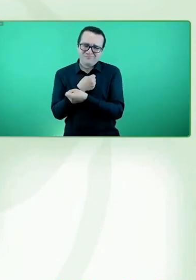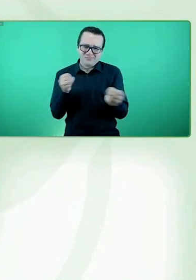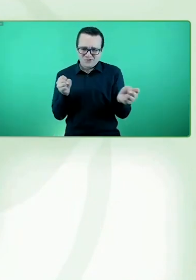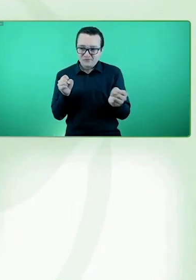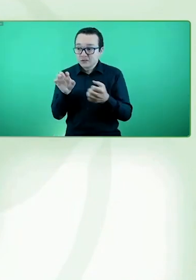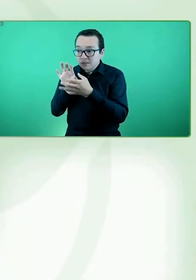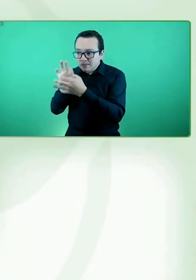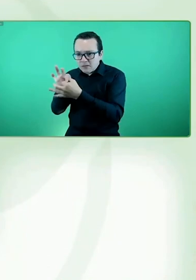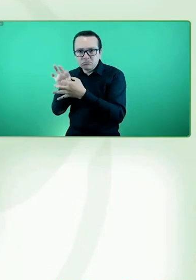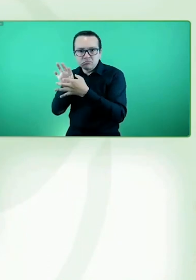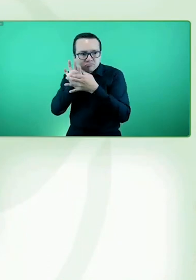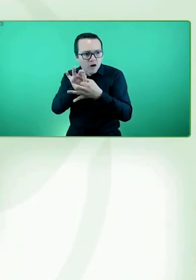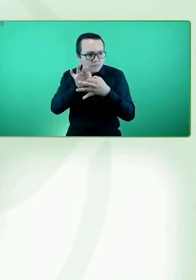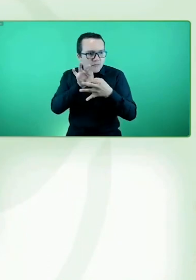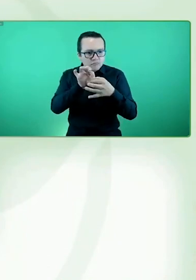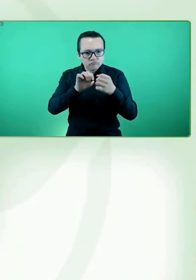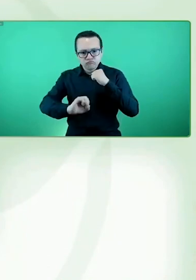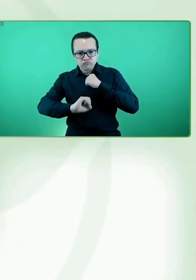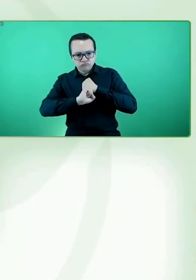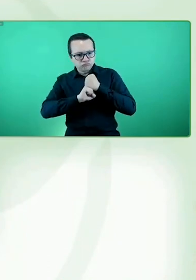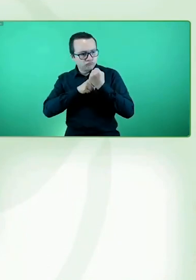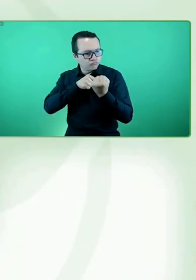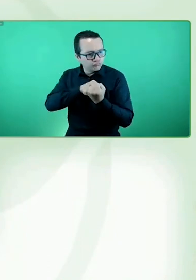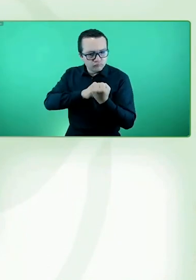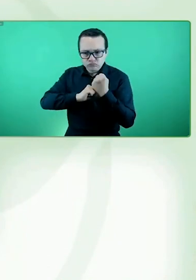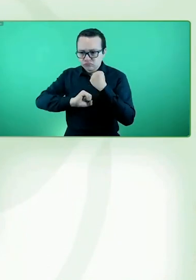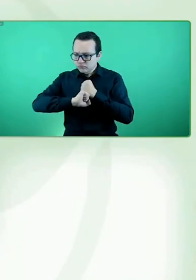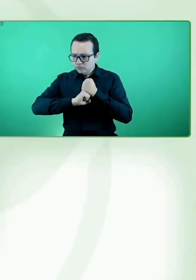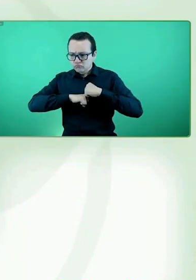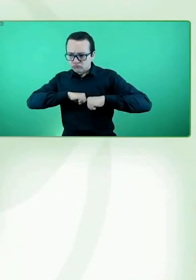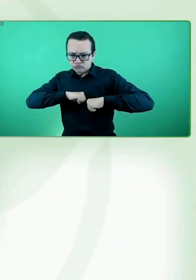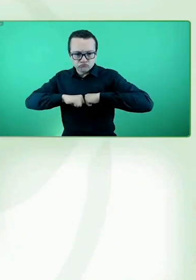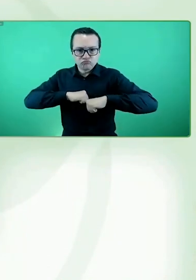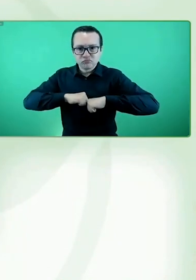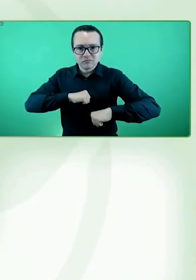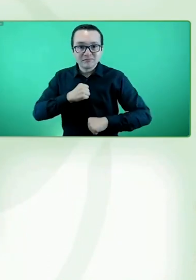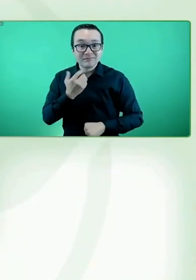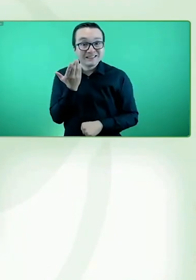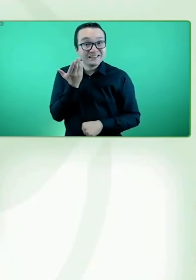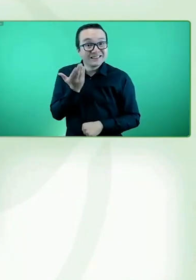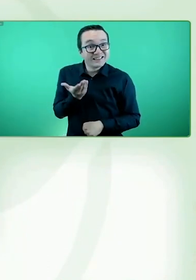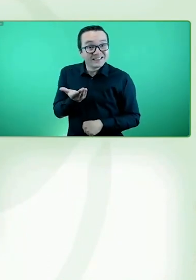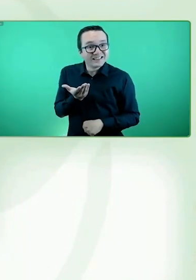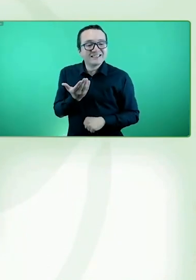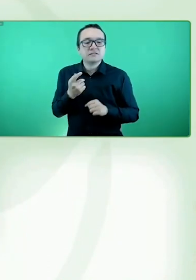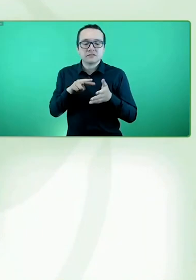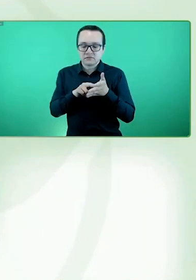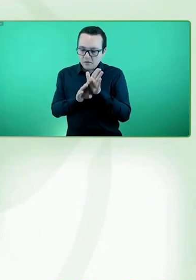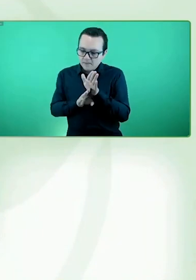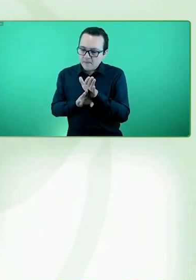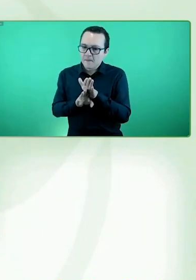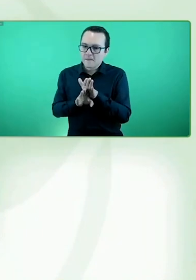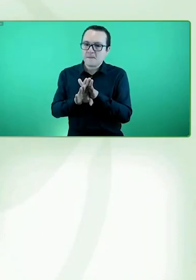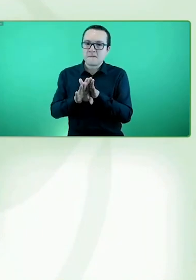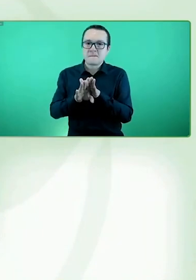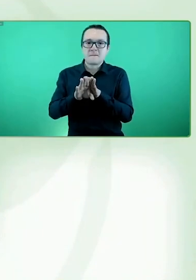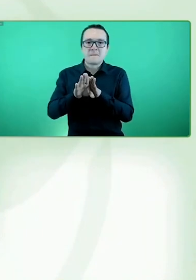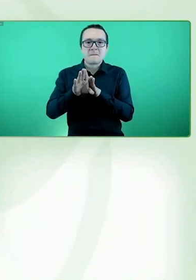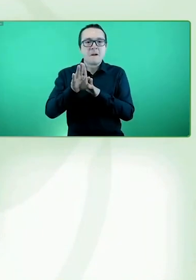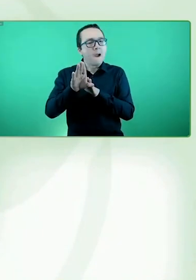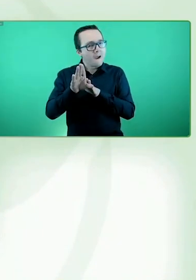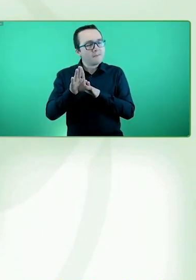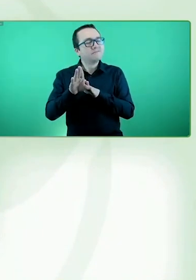ese trabajo de cooperación para el desarrollo, pues nos permite llegar más lejos y